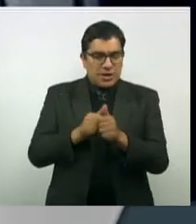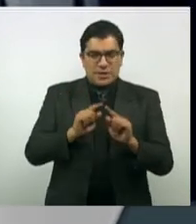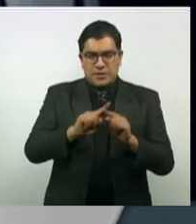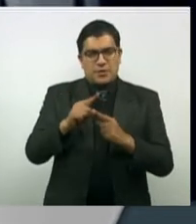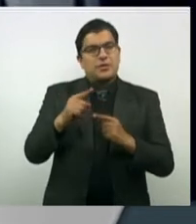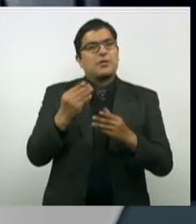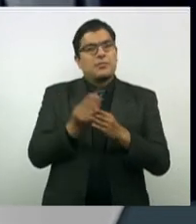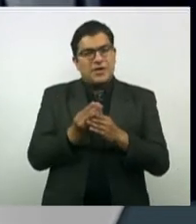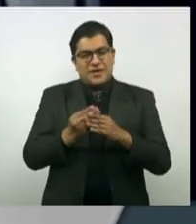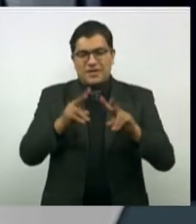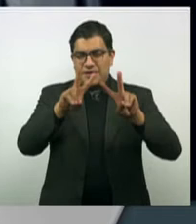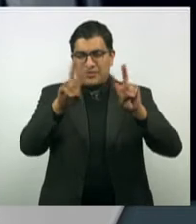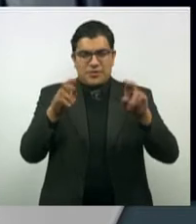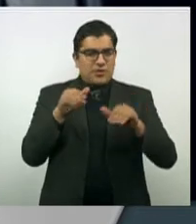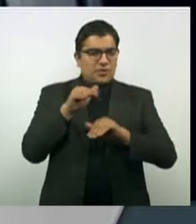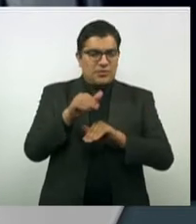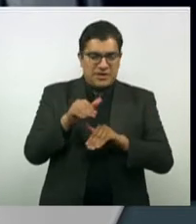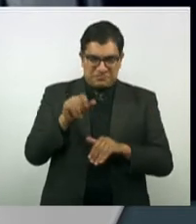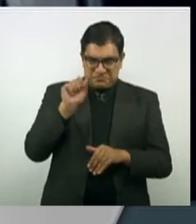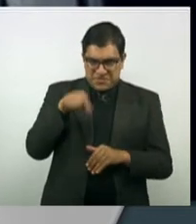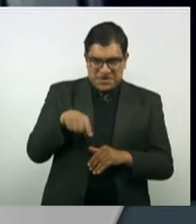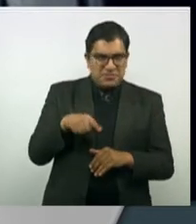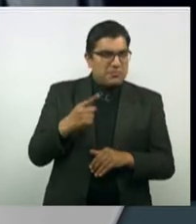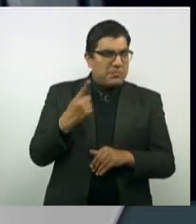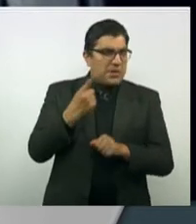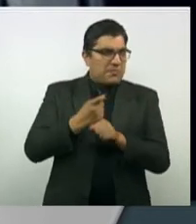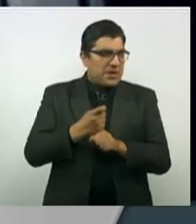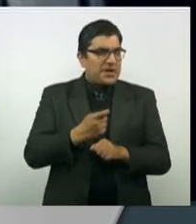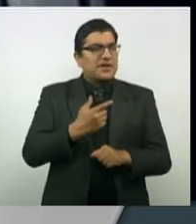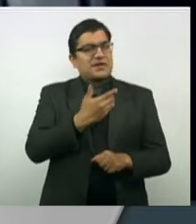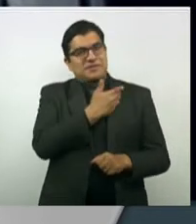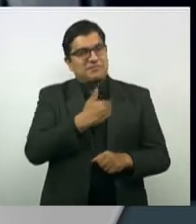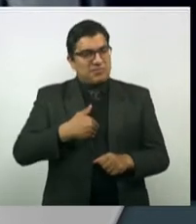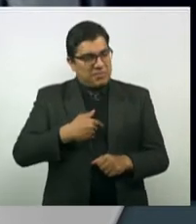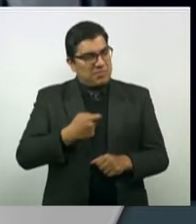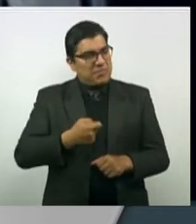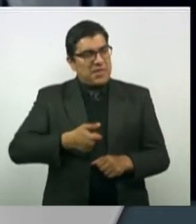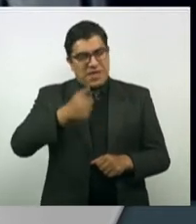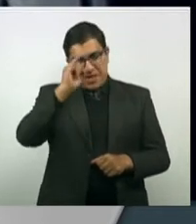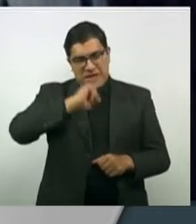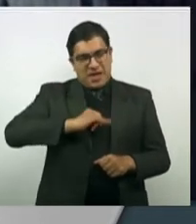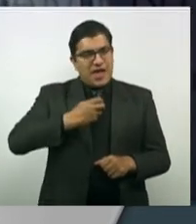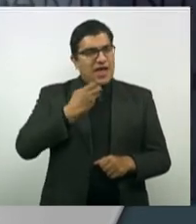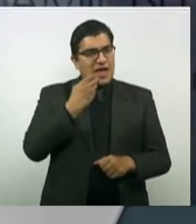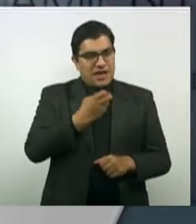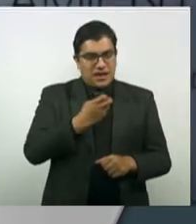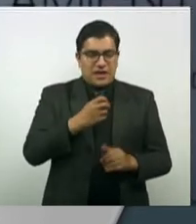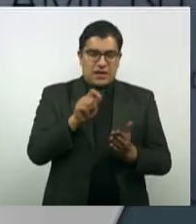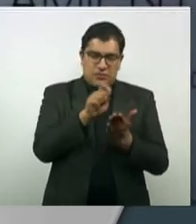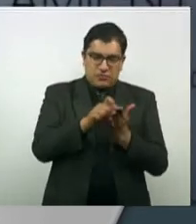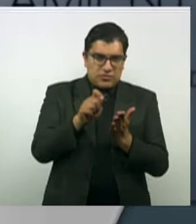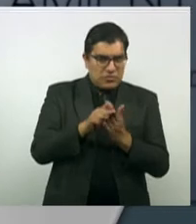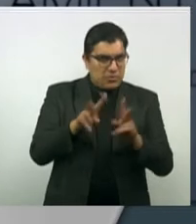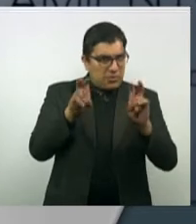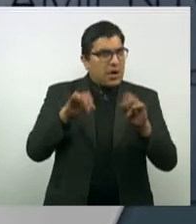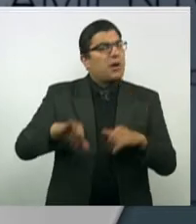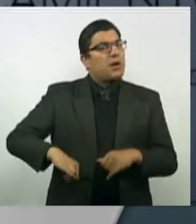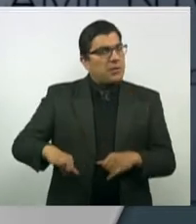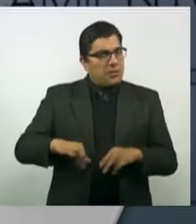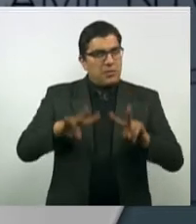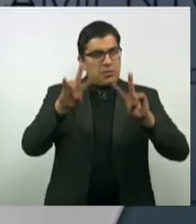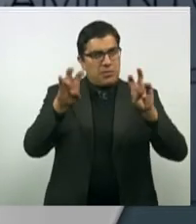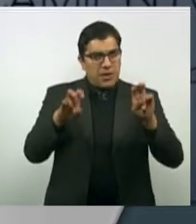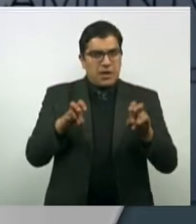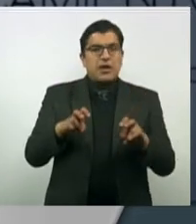materias del propio primer jefe, incluso escribió un texto muy interesante que se llama